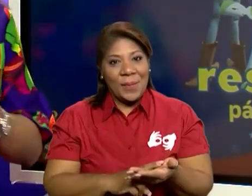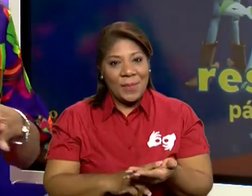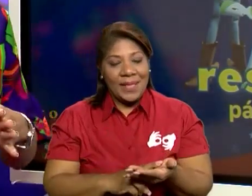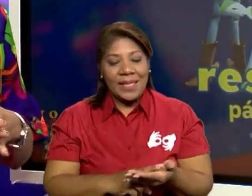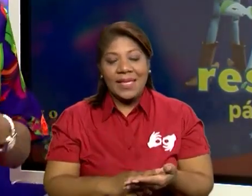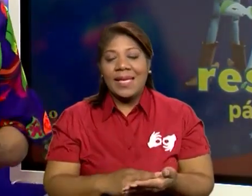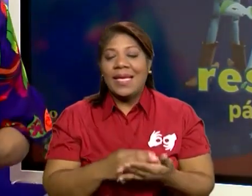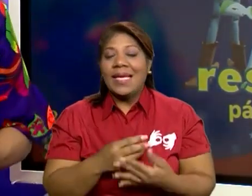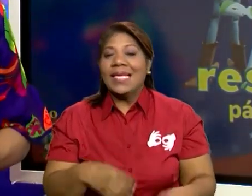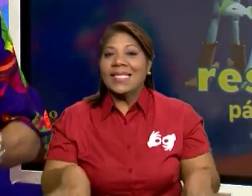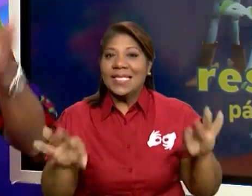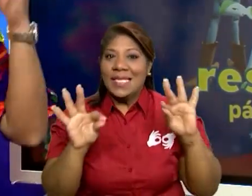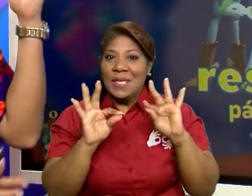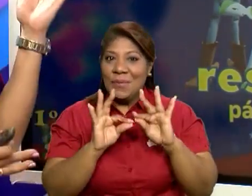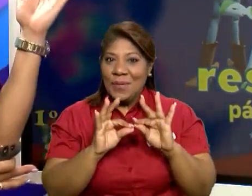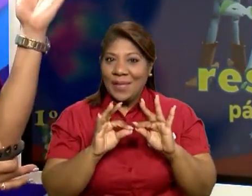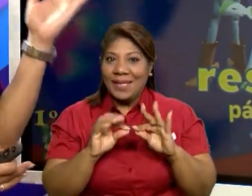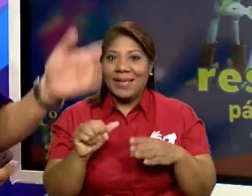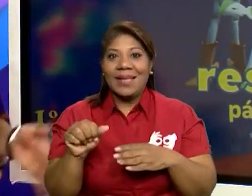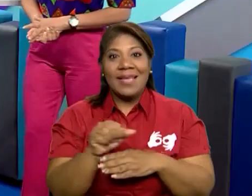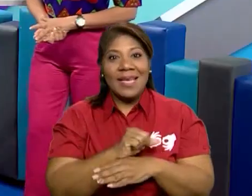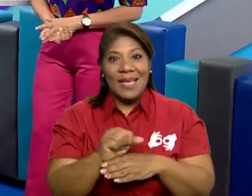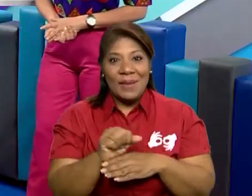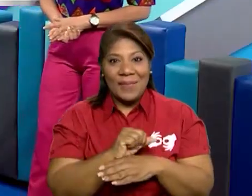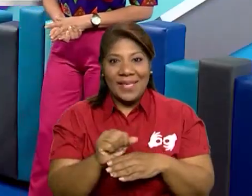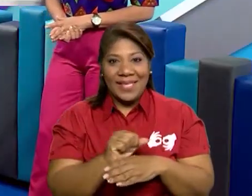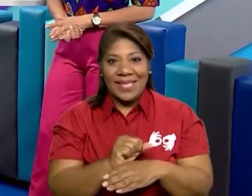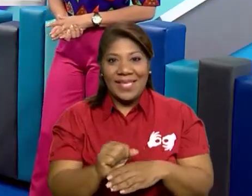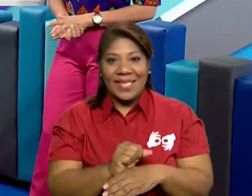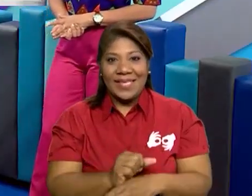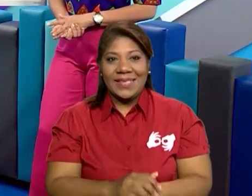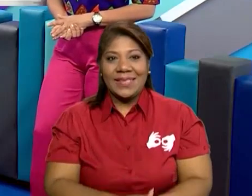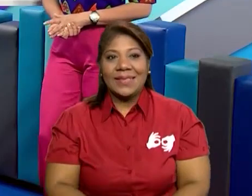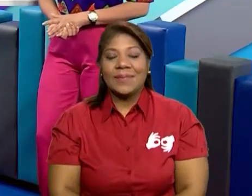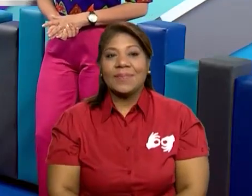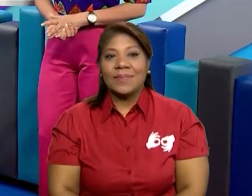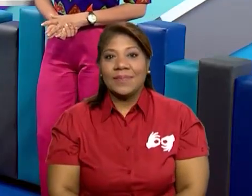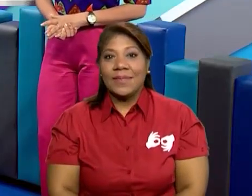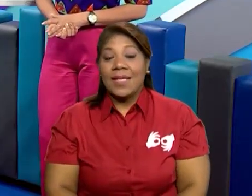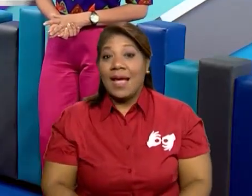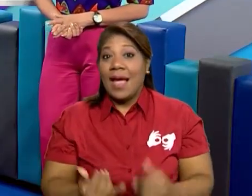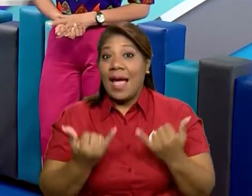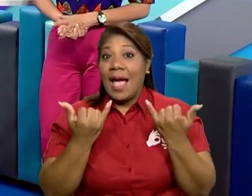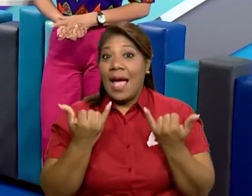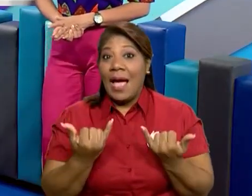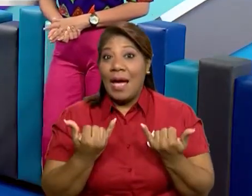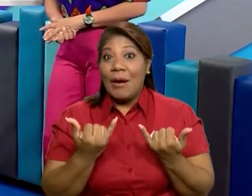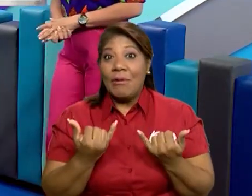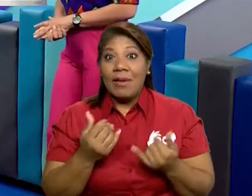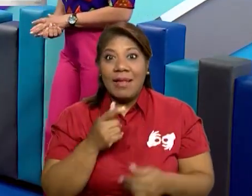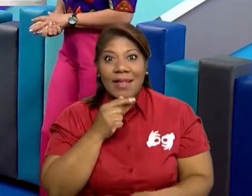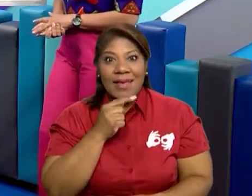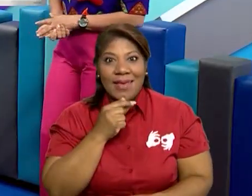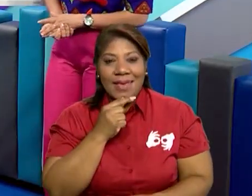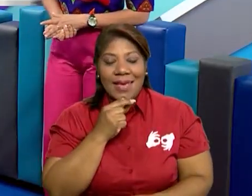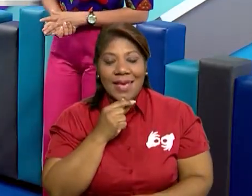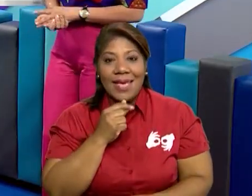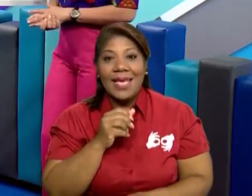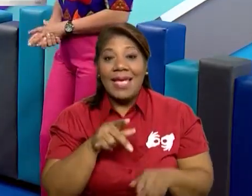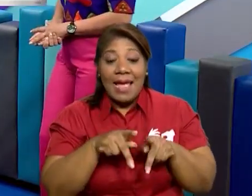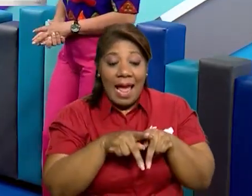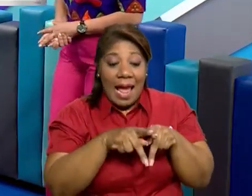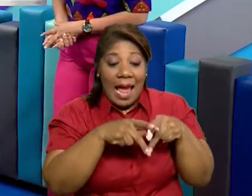como prácticamente repetición de lo que ya hemos dado anteriormente. Y bueno, maestra Nini, ha llegado la hora de quién? Del